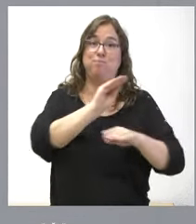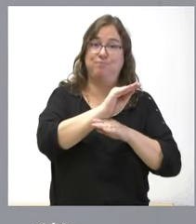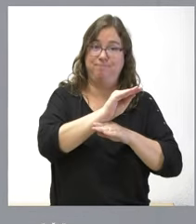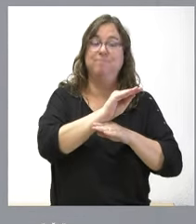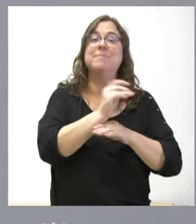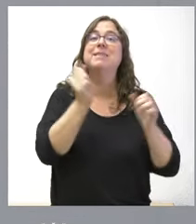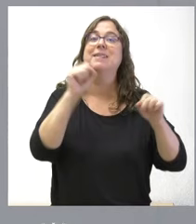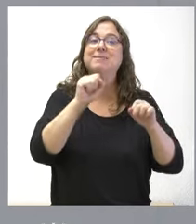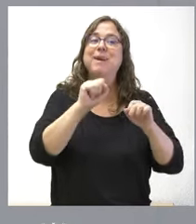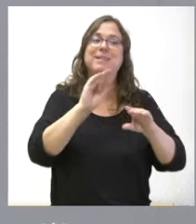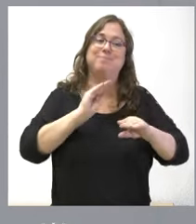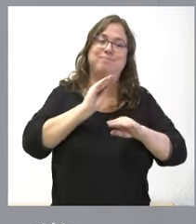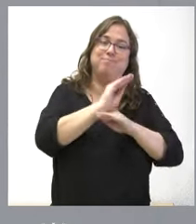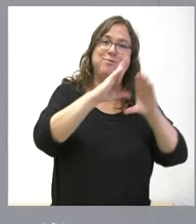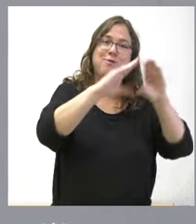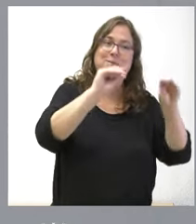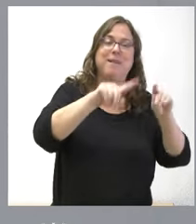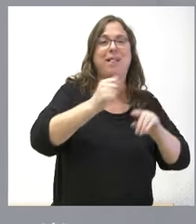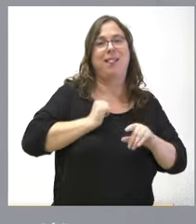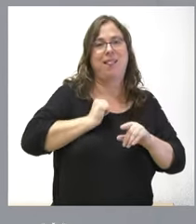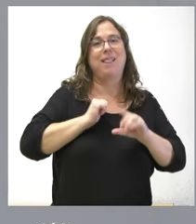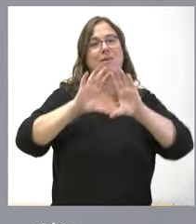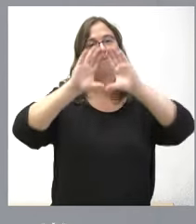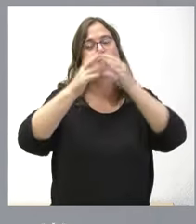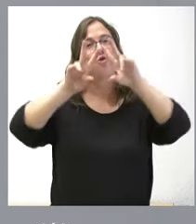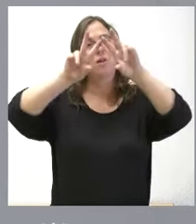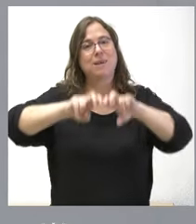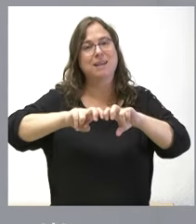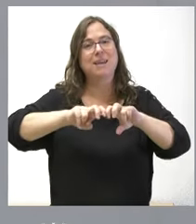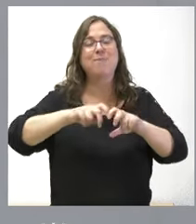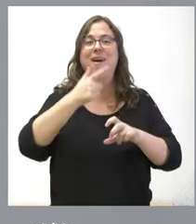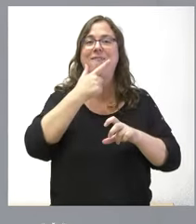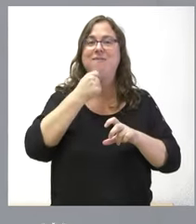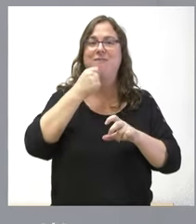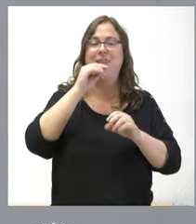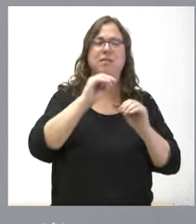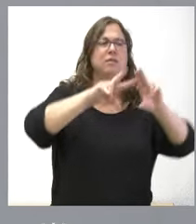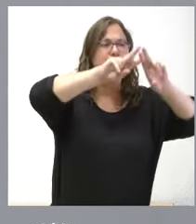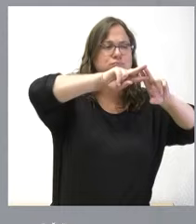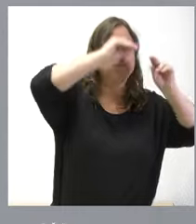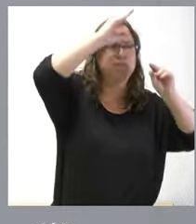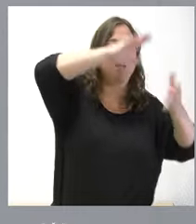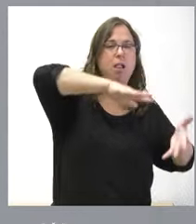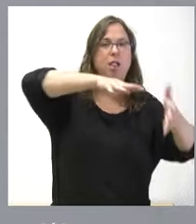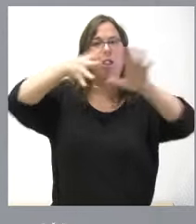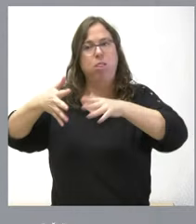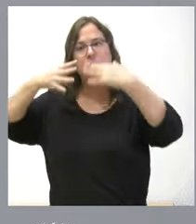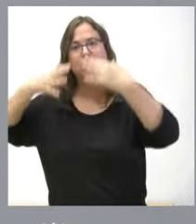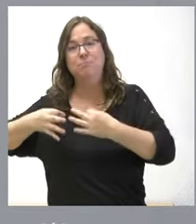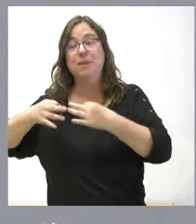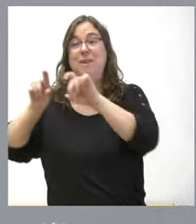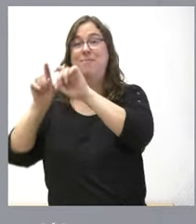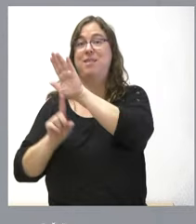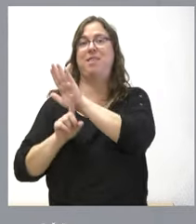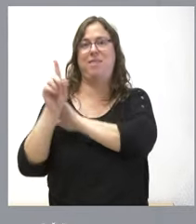recibe el mundo de la investigación para favorecer esta transferencia del conocimiento y, por tanto, el desarrollo de las empresas,